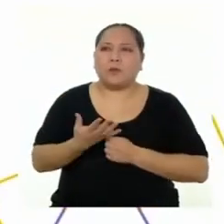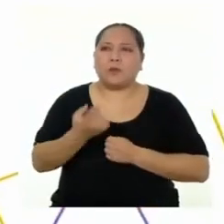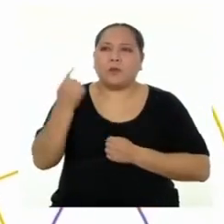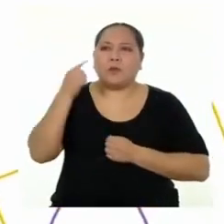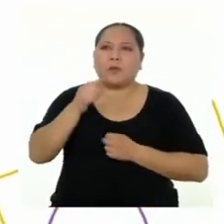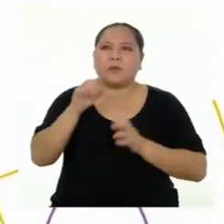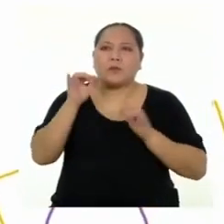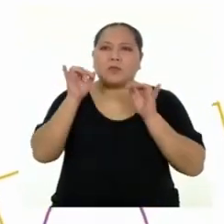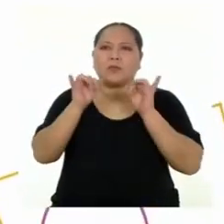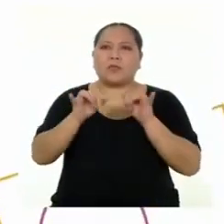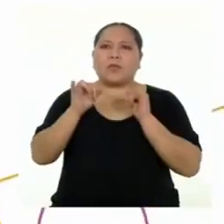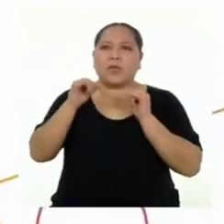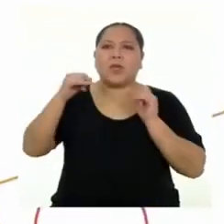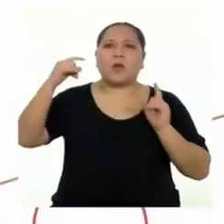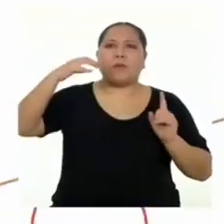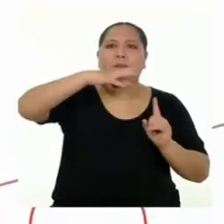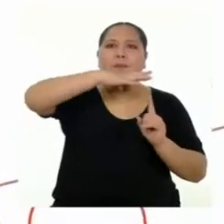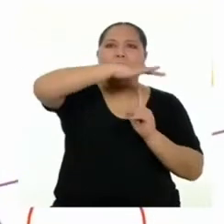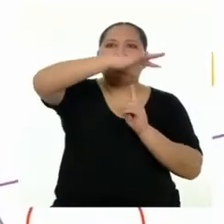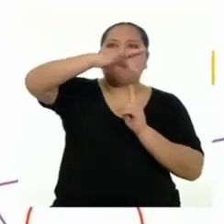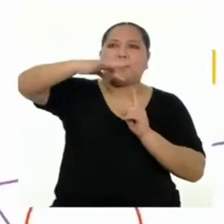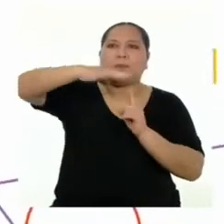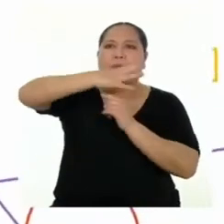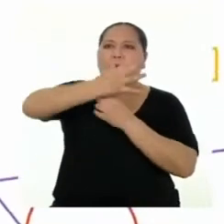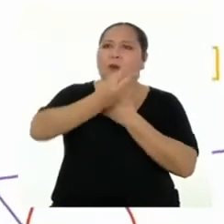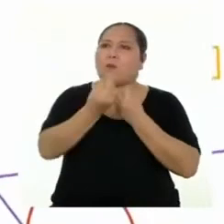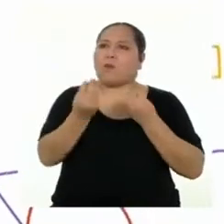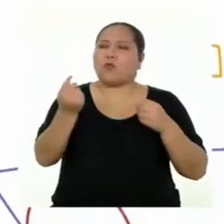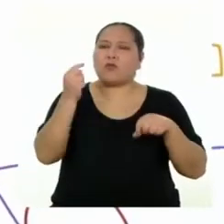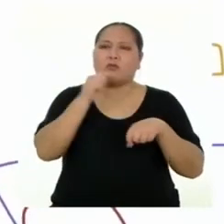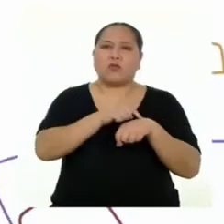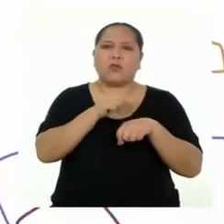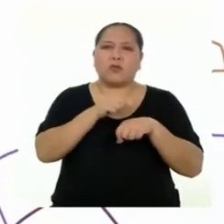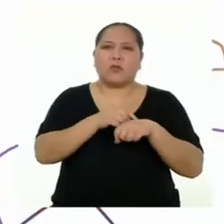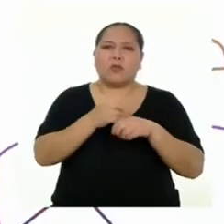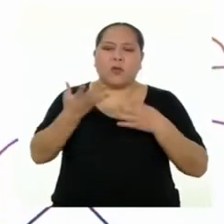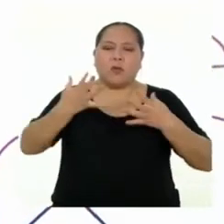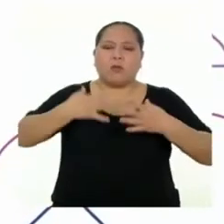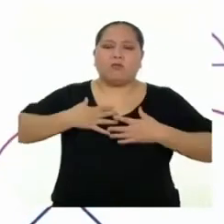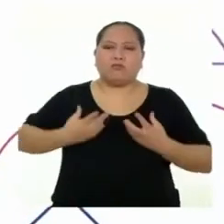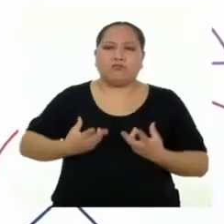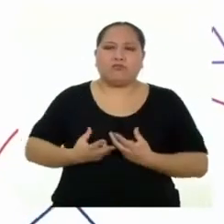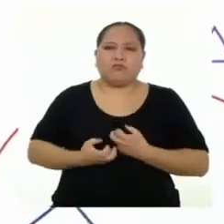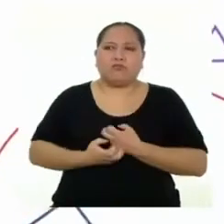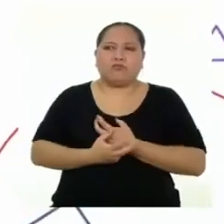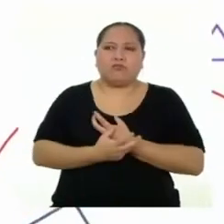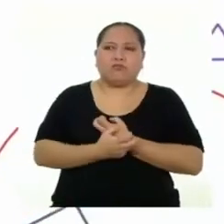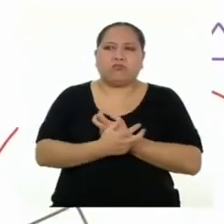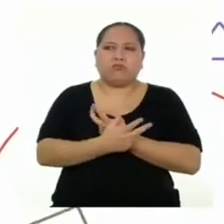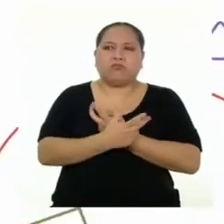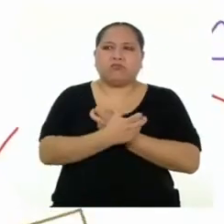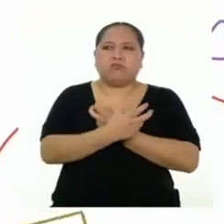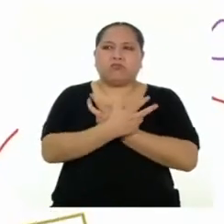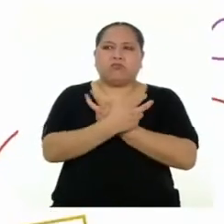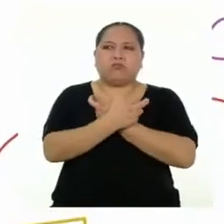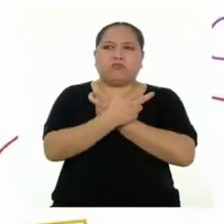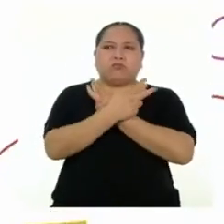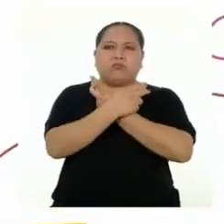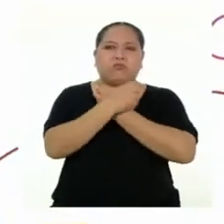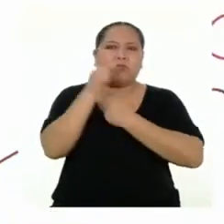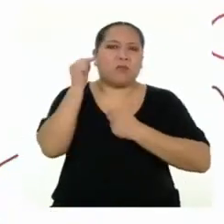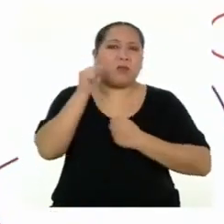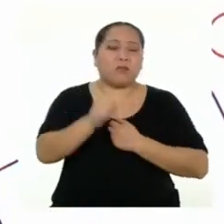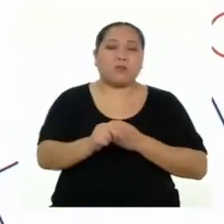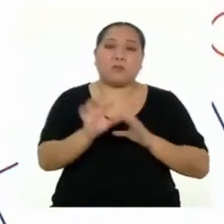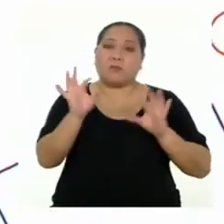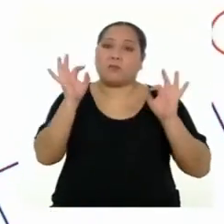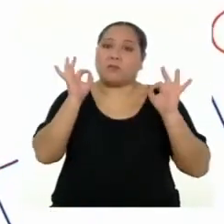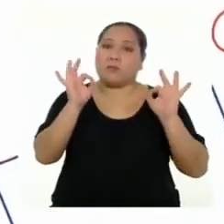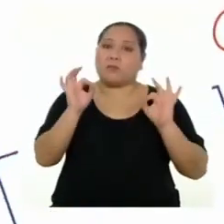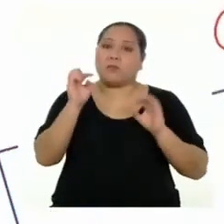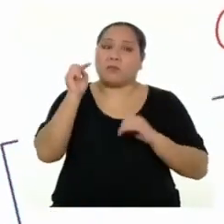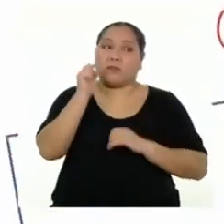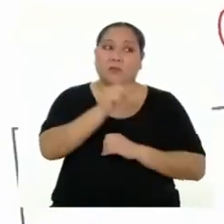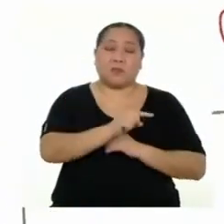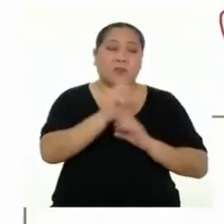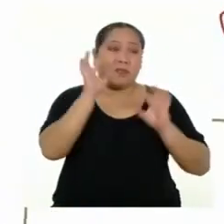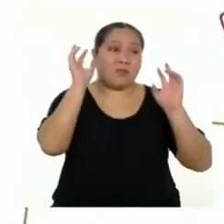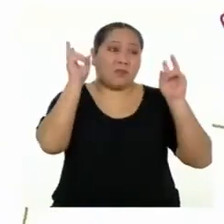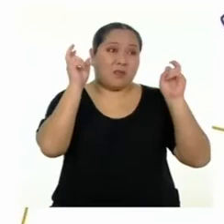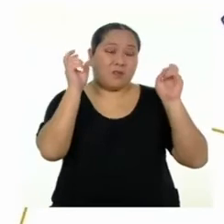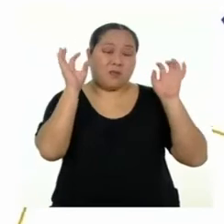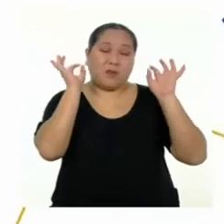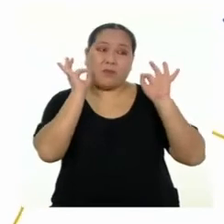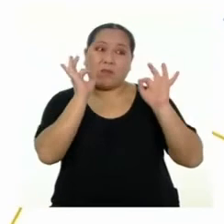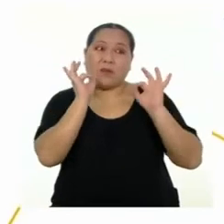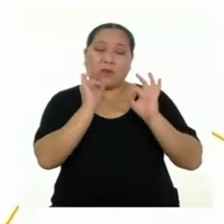Uy, permanecen en el ambiente por mucho tiempo y son cancerígenos. Entonces son muy peligrosos. Es muy serio el tema.